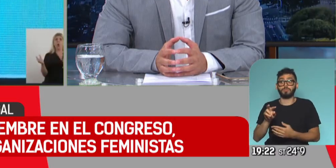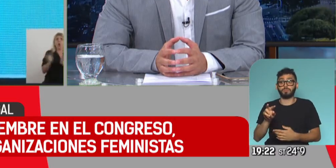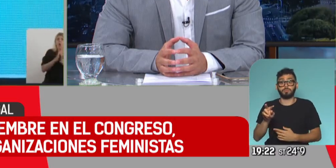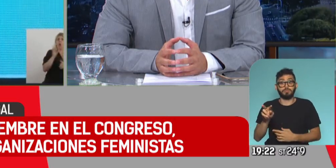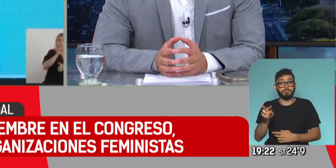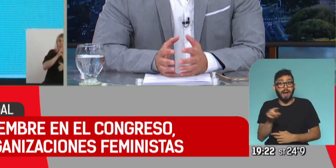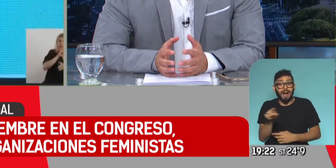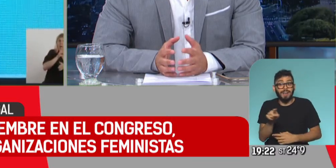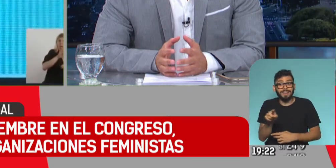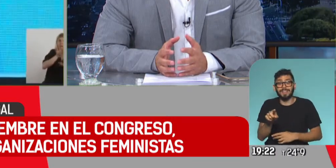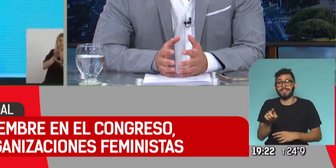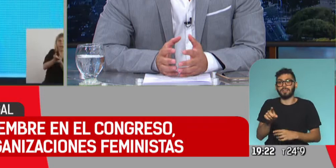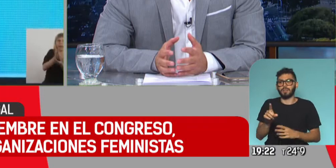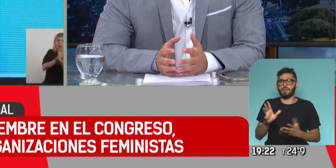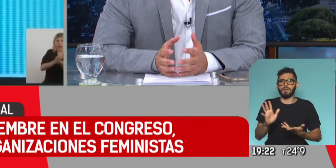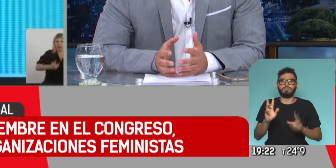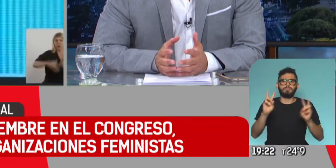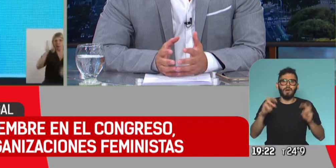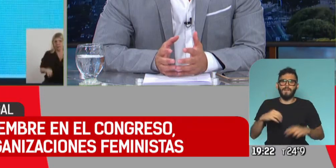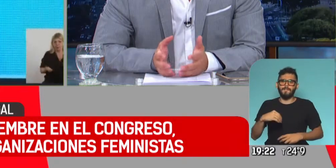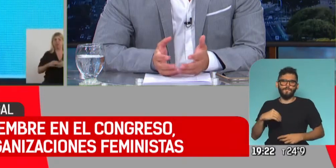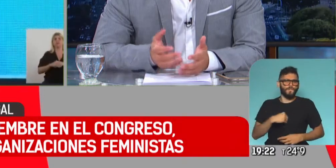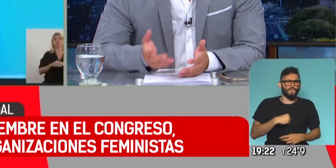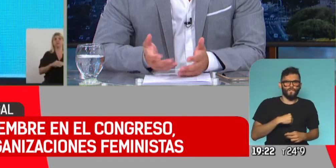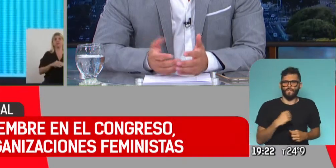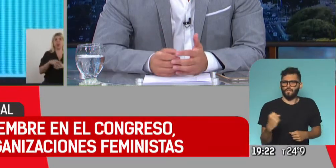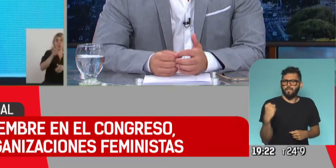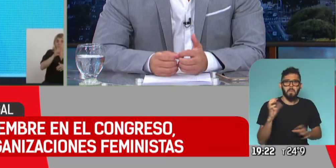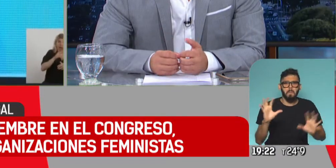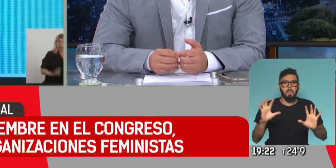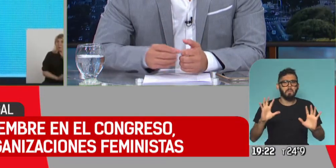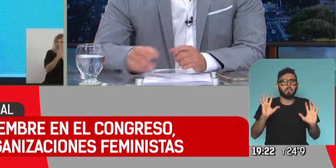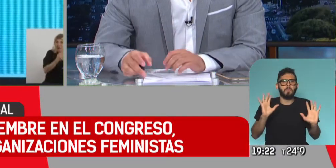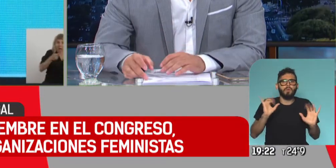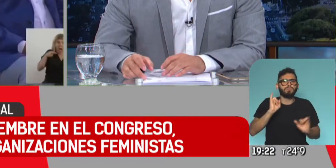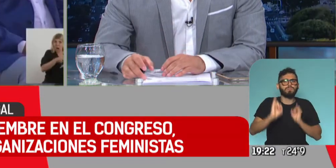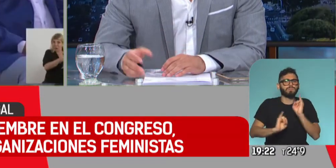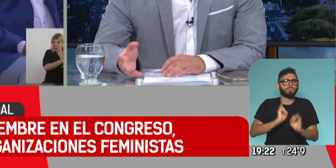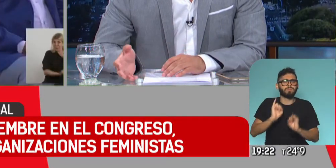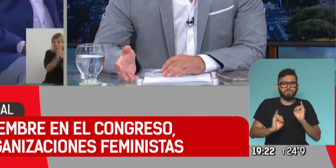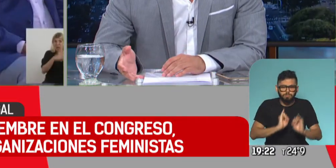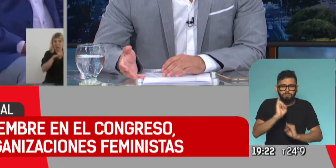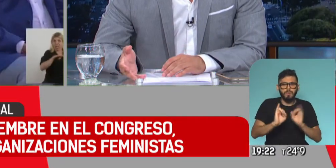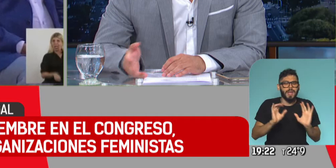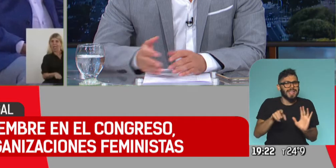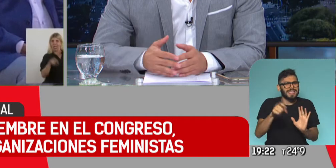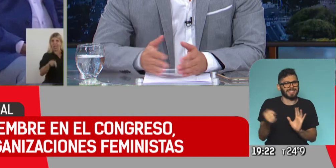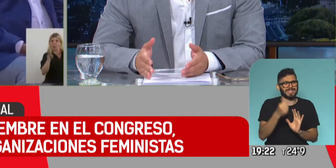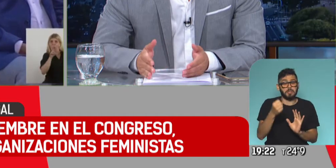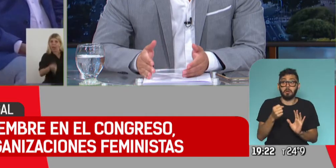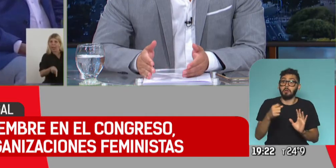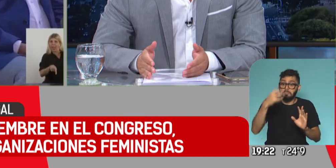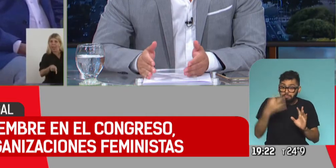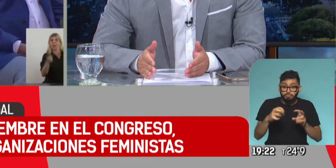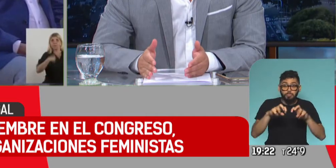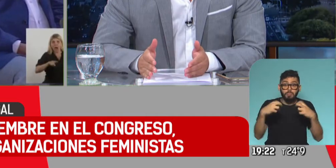deben exhibirse fanatismos de ninguna índole, al contrario, justamente hay que llegar desde los argumentos y así se dio con